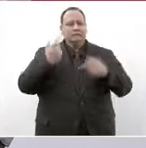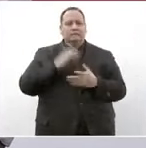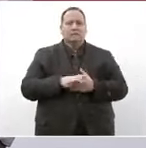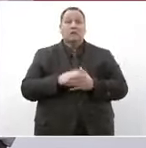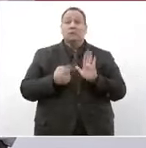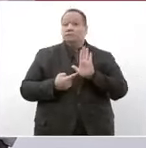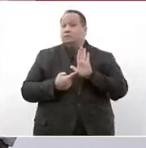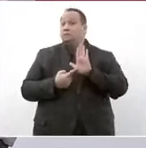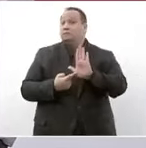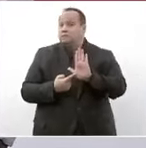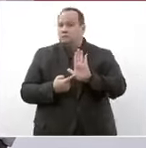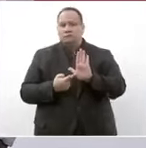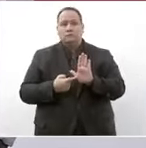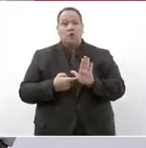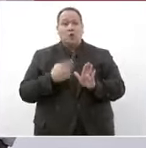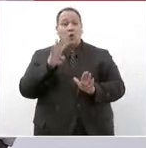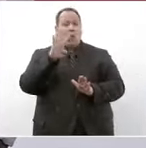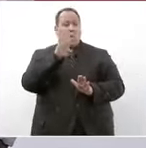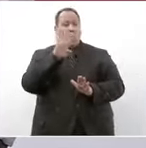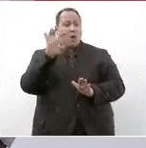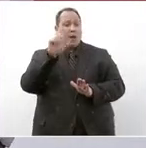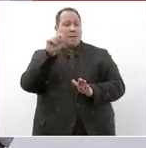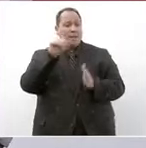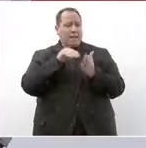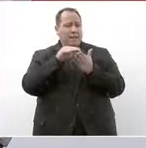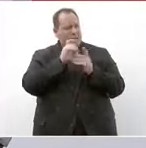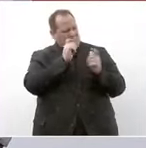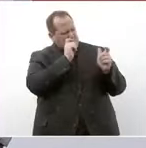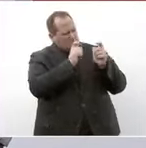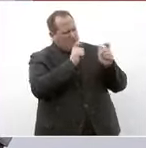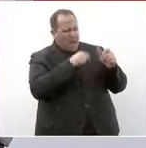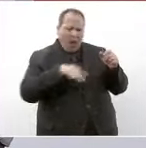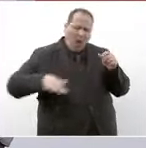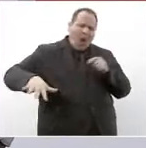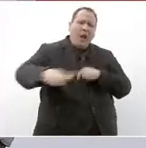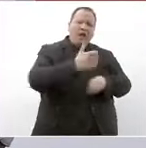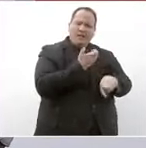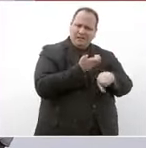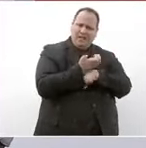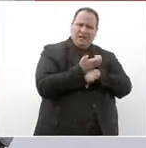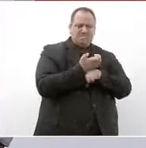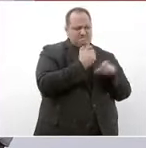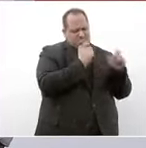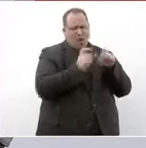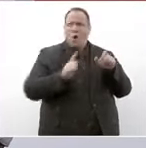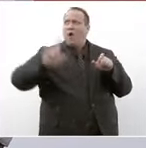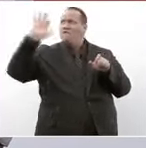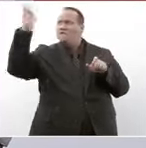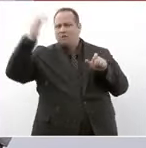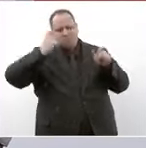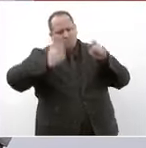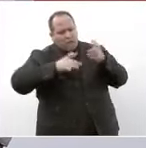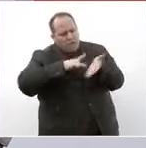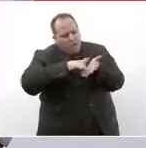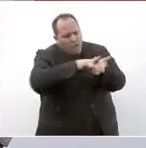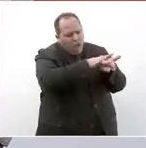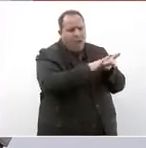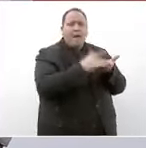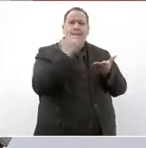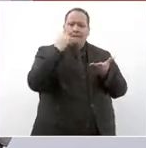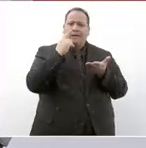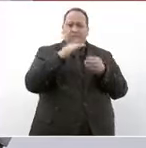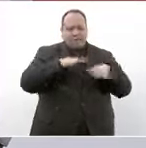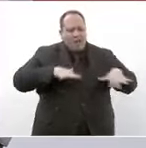lo señalara yo más de cuatrocientos veinte millones en el Estado en esta integración federal hacia la